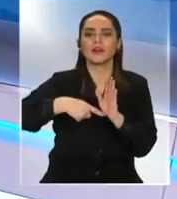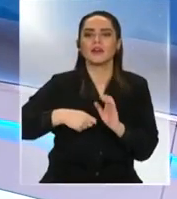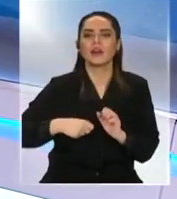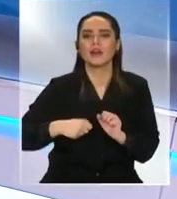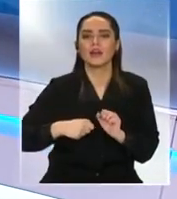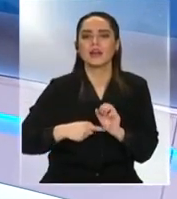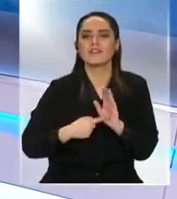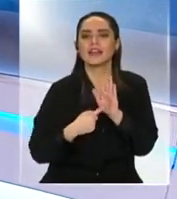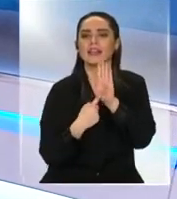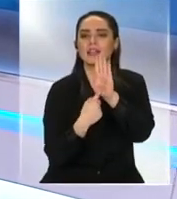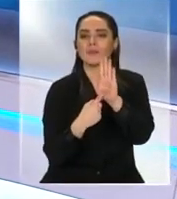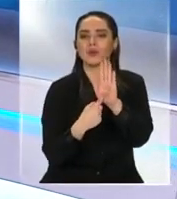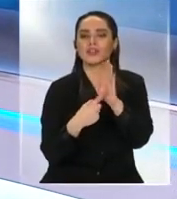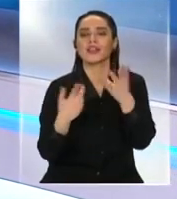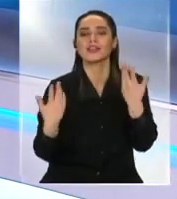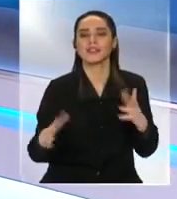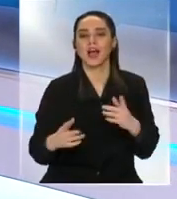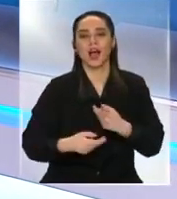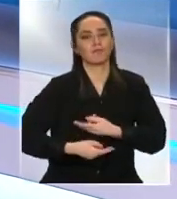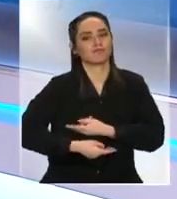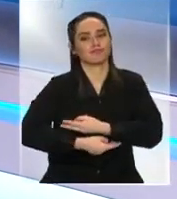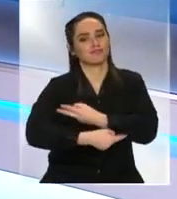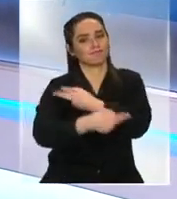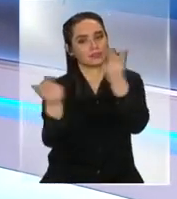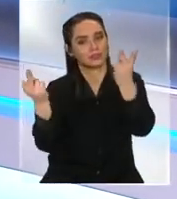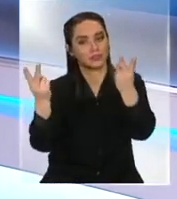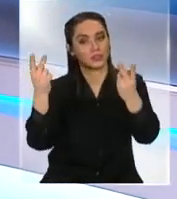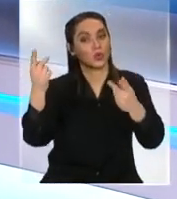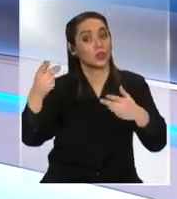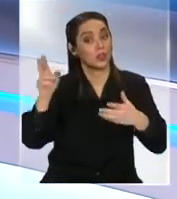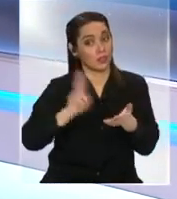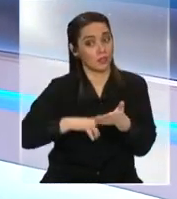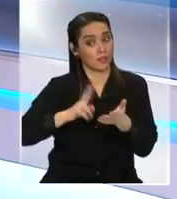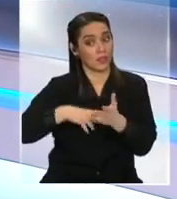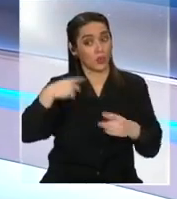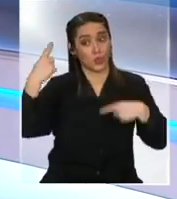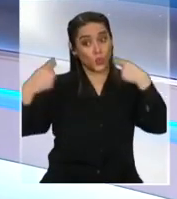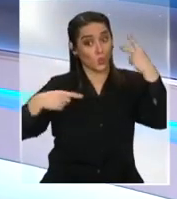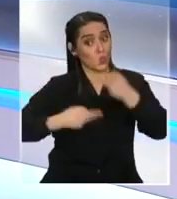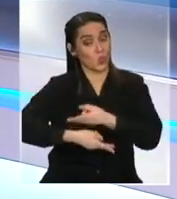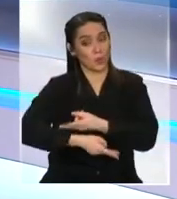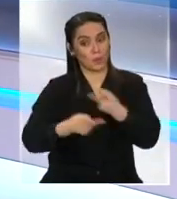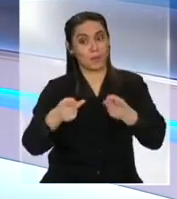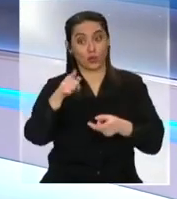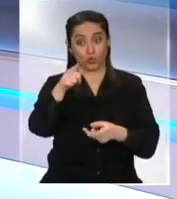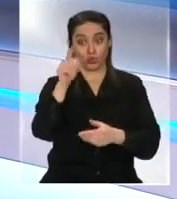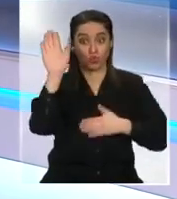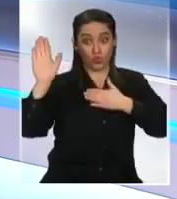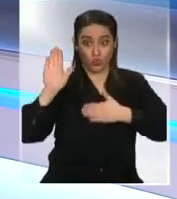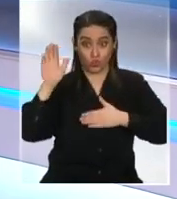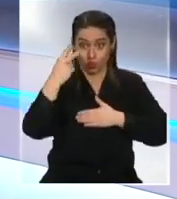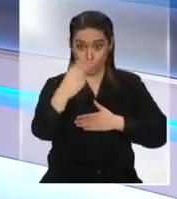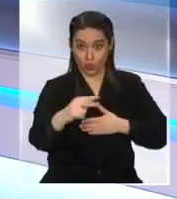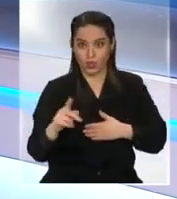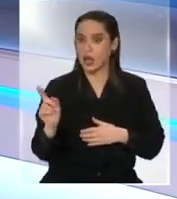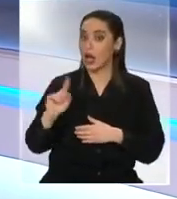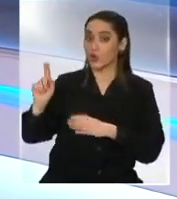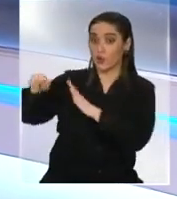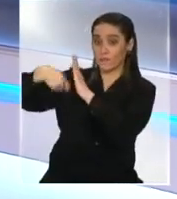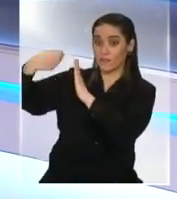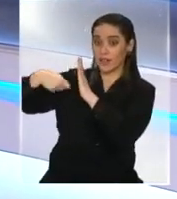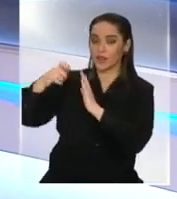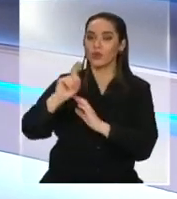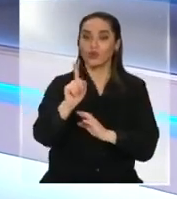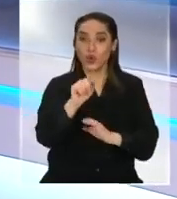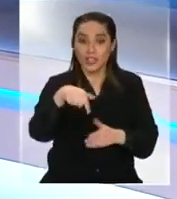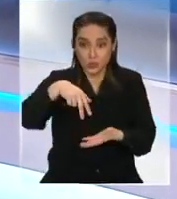se hizo viral pero ya es una locura Ok El baile para que sepa pero el tuyo El mío Ah, no el de la... No, por